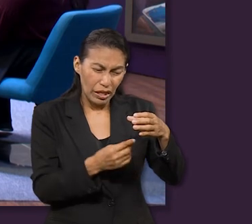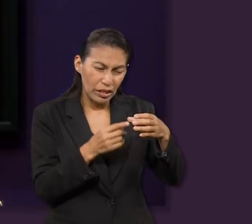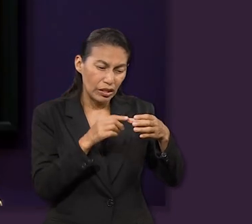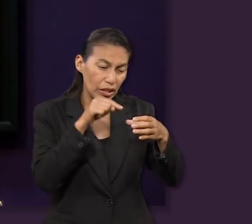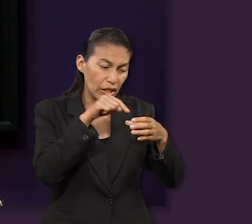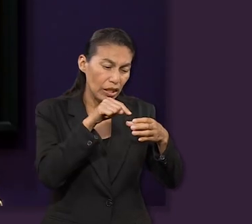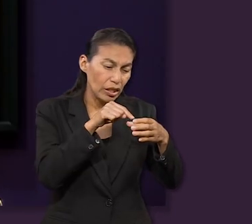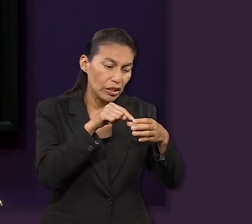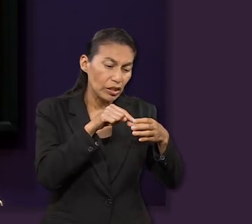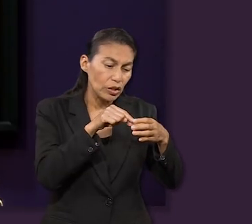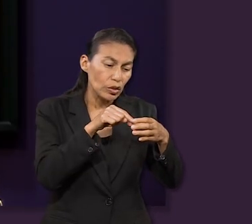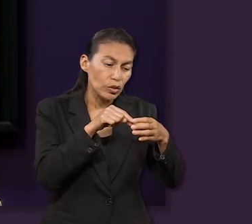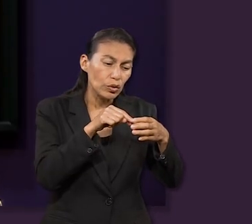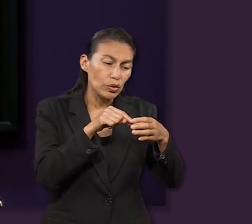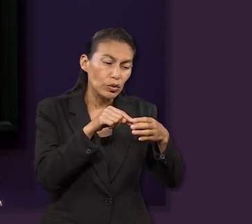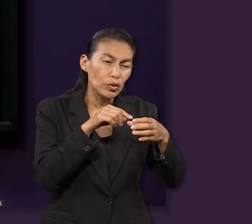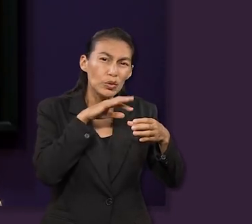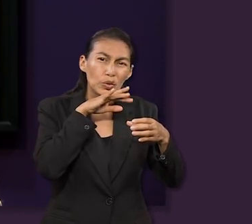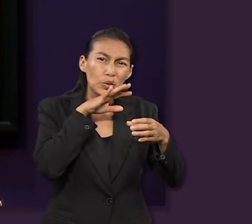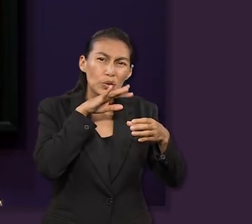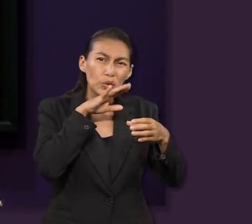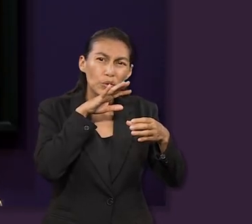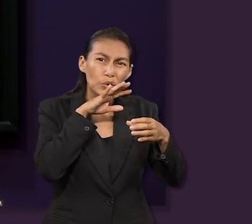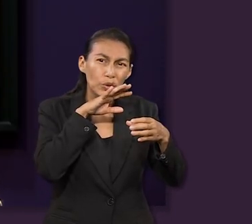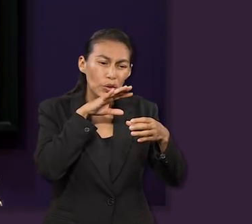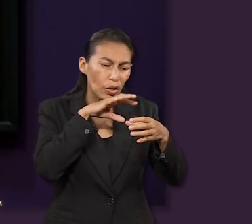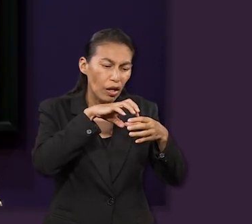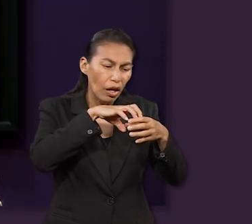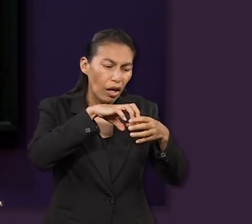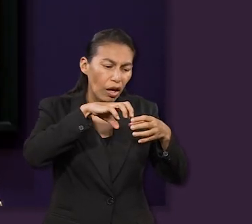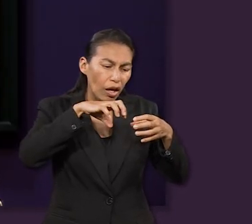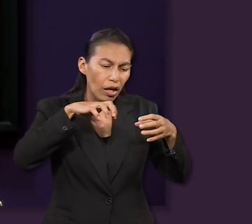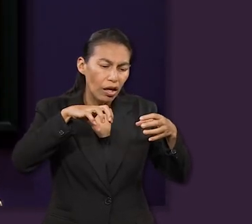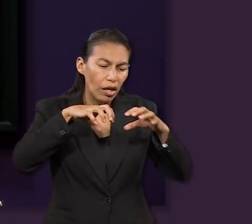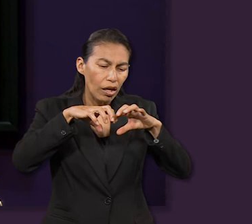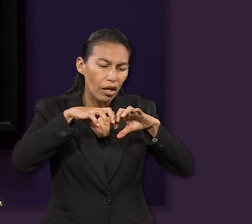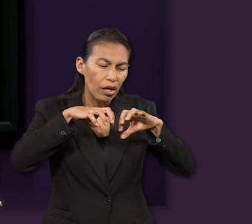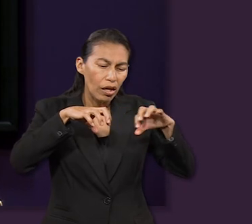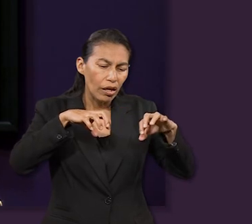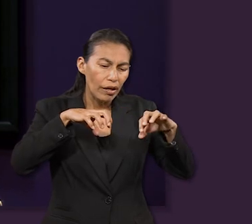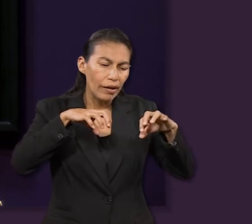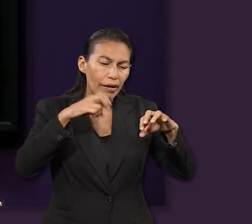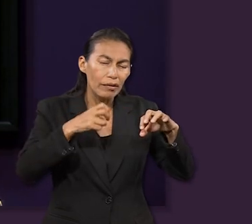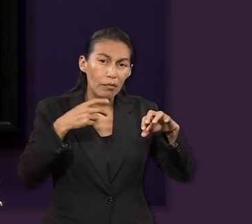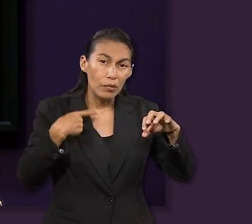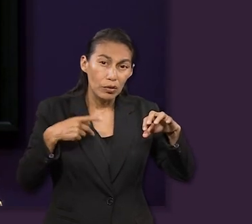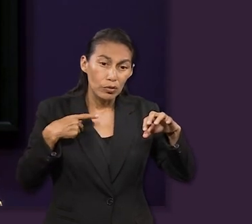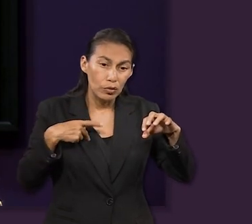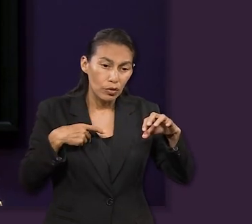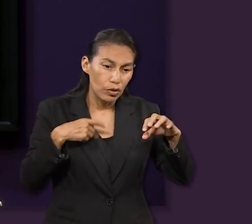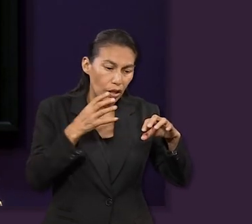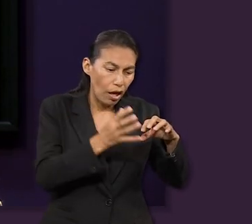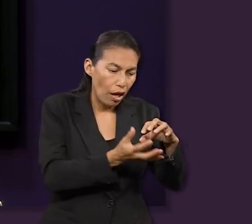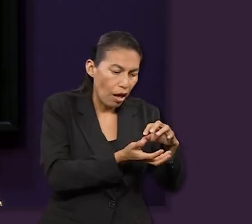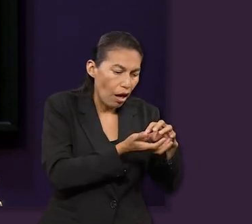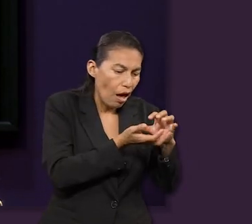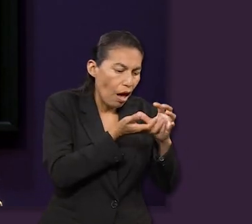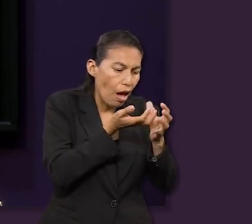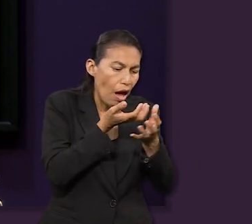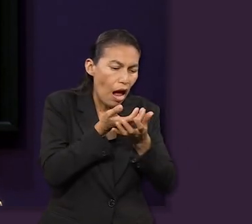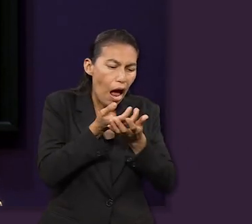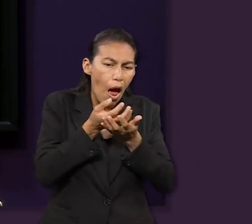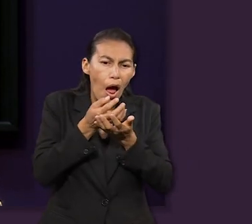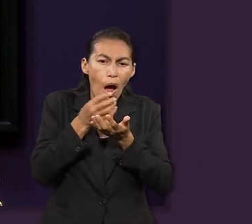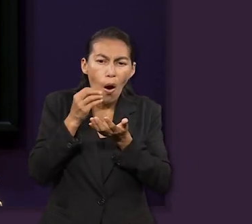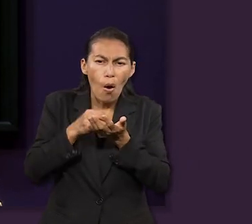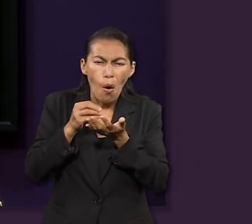artesano puede separar las impurezas y dejar el metal puro. Para que el resultado o el producto que elabore con él sea un